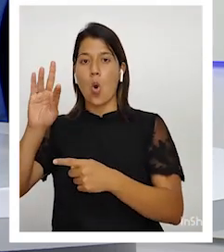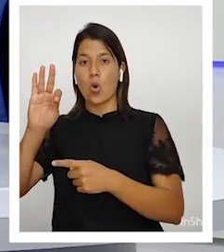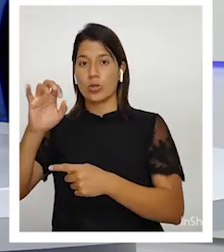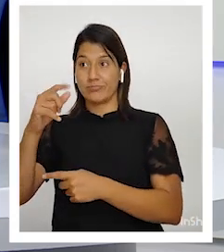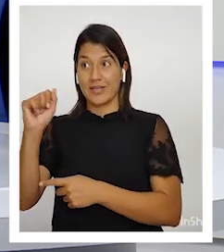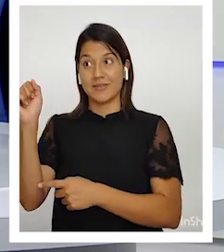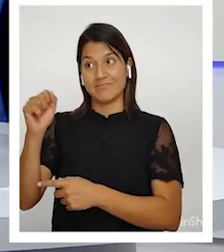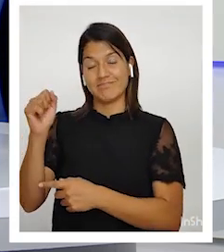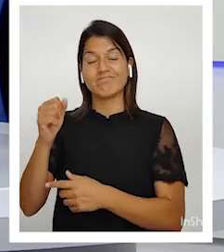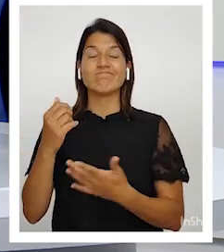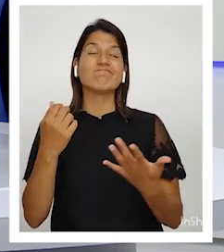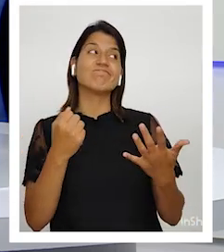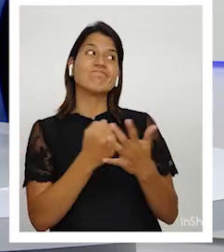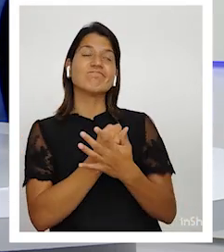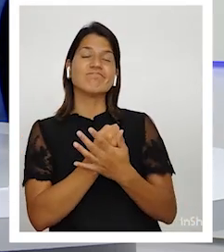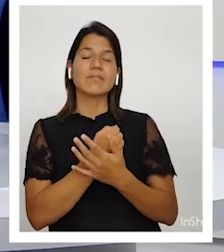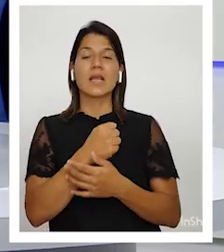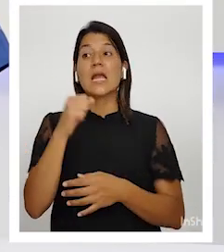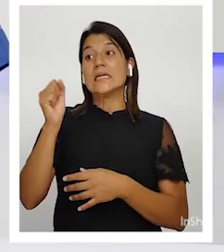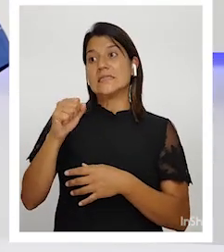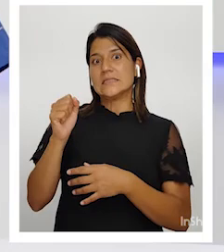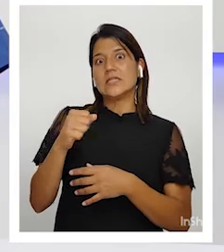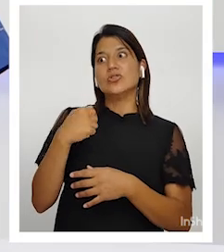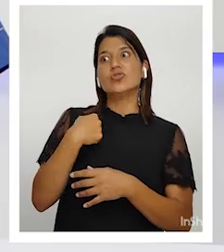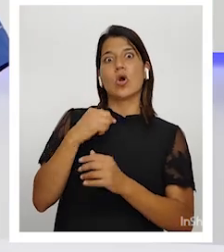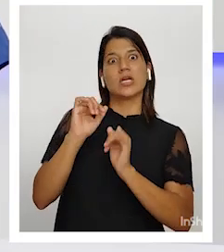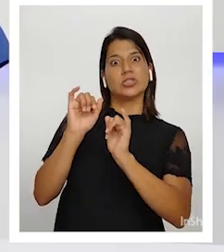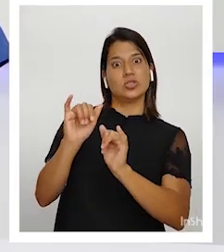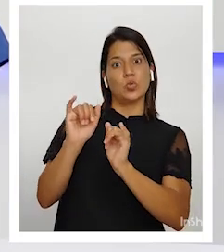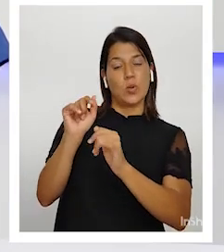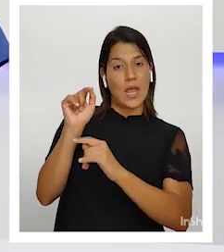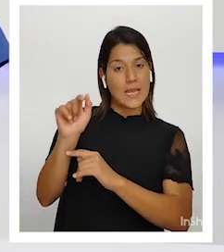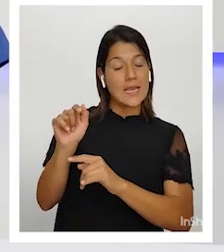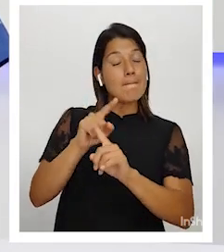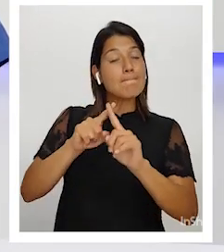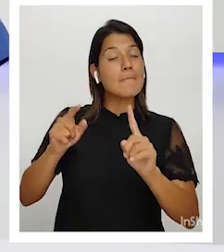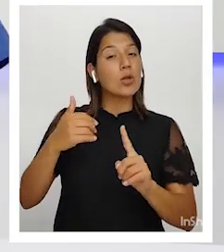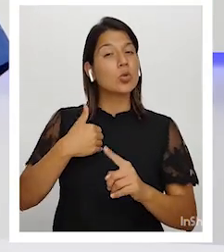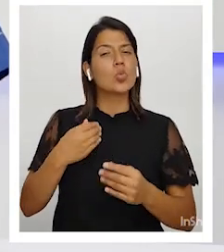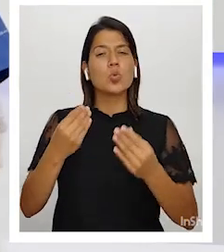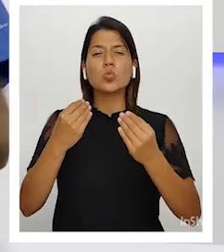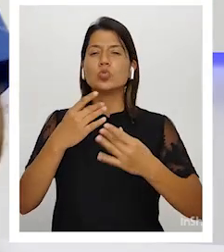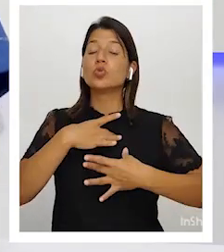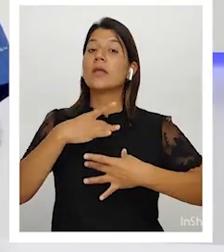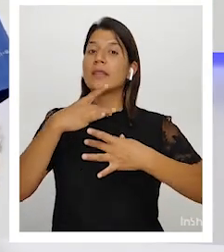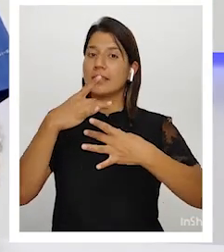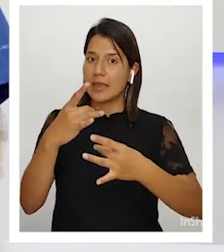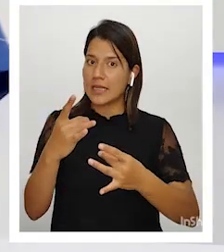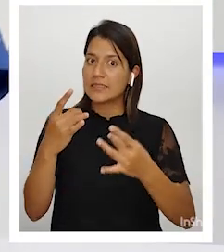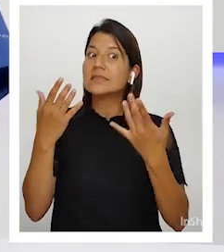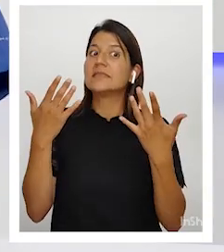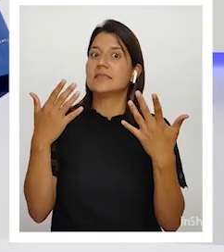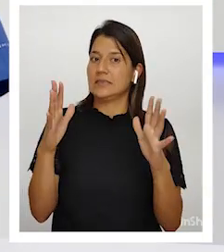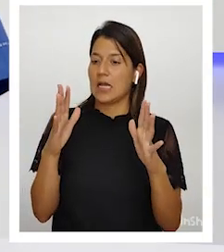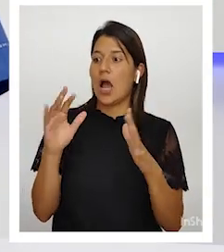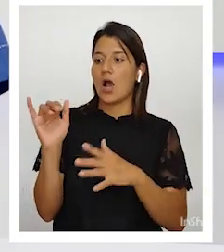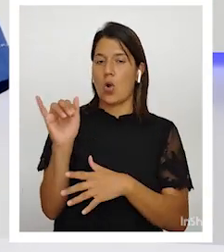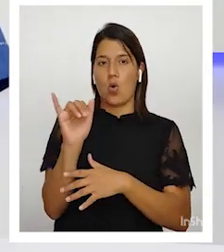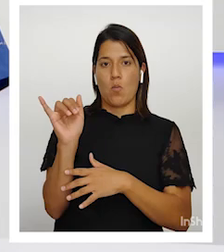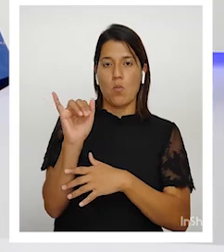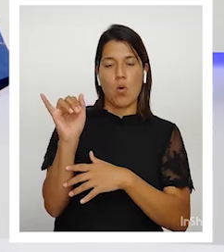Sí, sí estuve en esas cosas, pero me interesé especialmente ya como académico